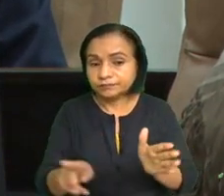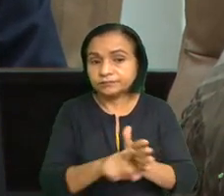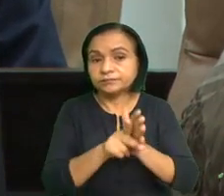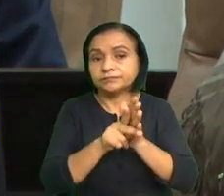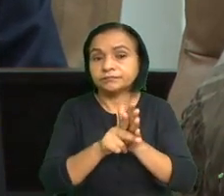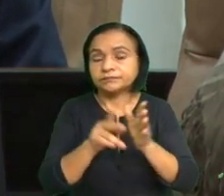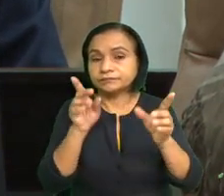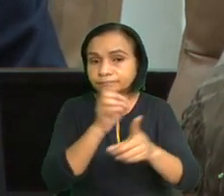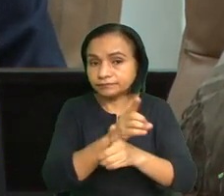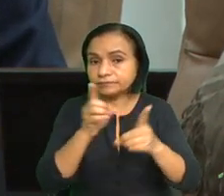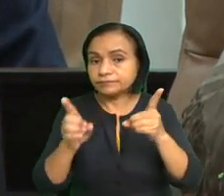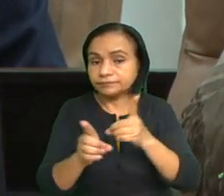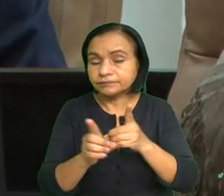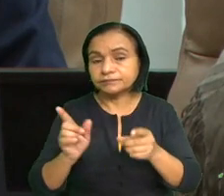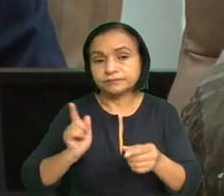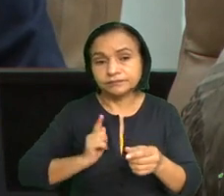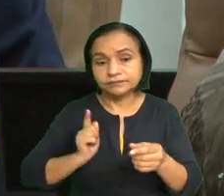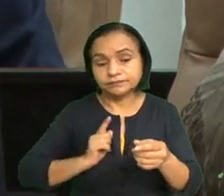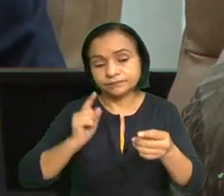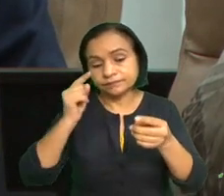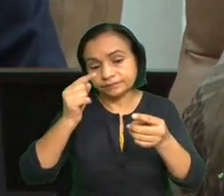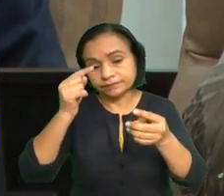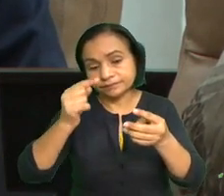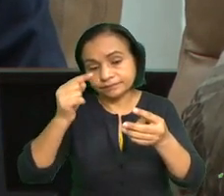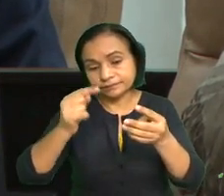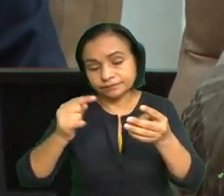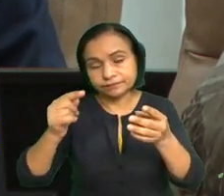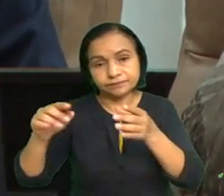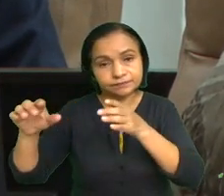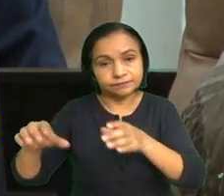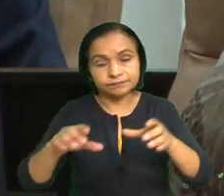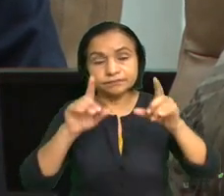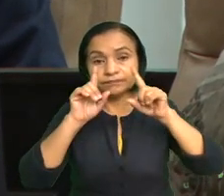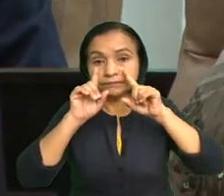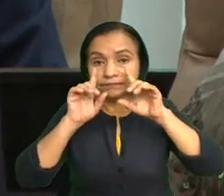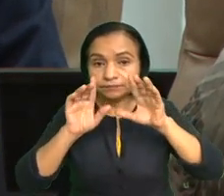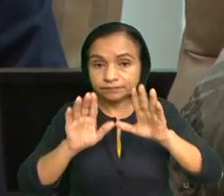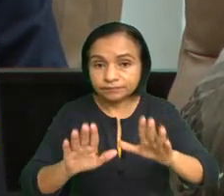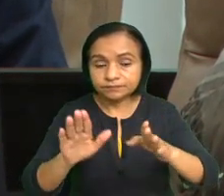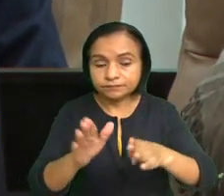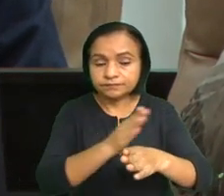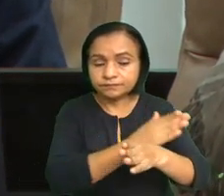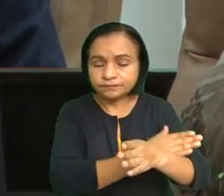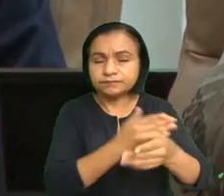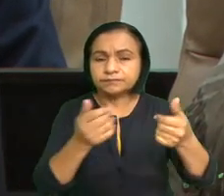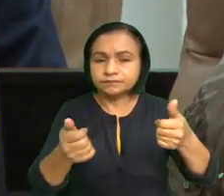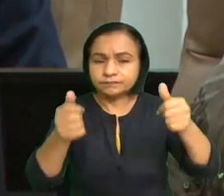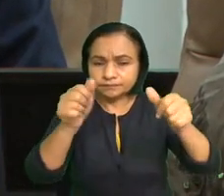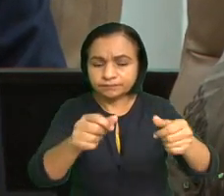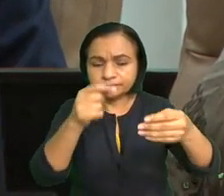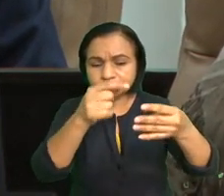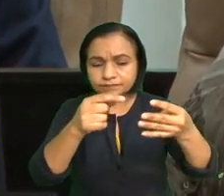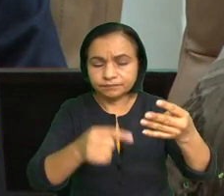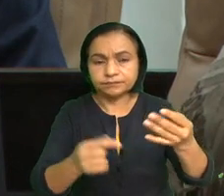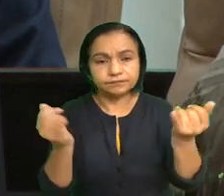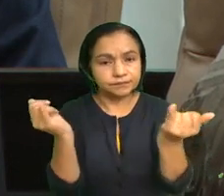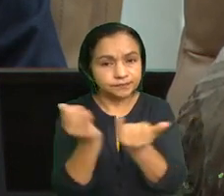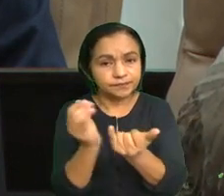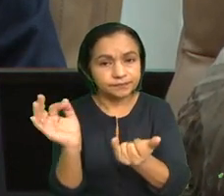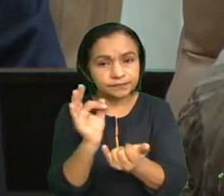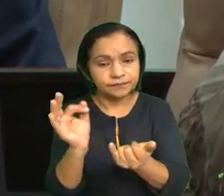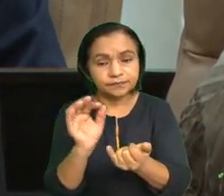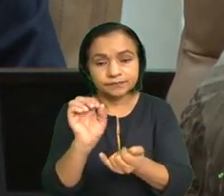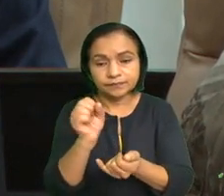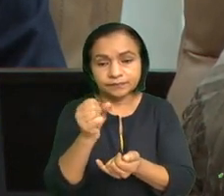deberán cumplir con todas las actividades de prevención que ya tienen establecidas, así como las que la